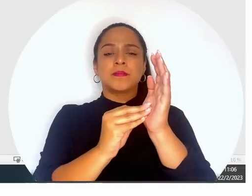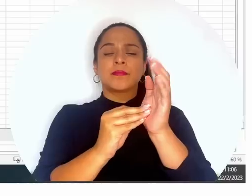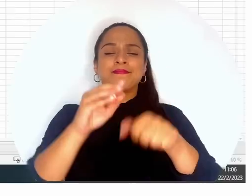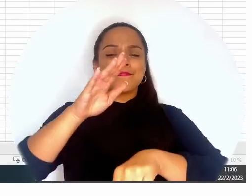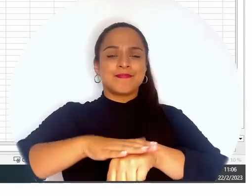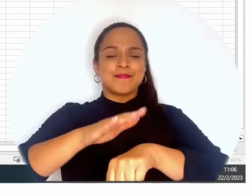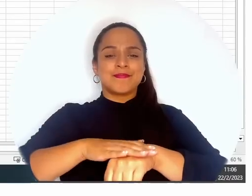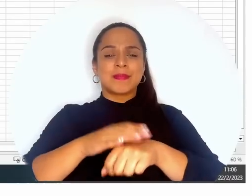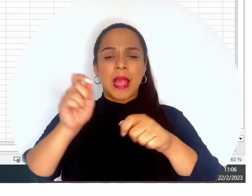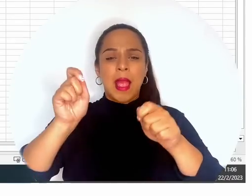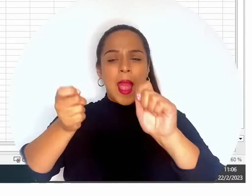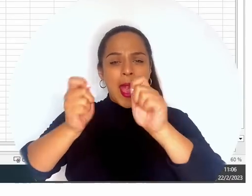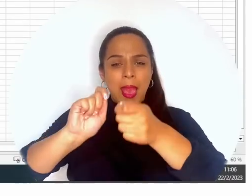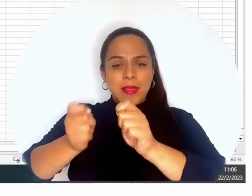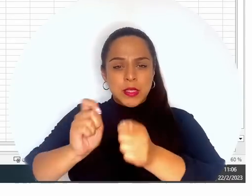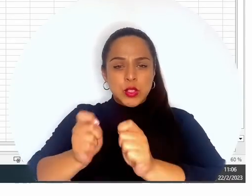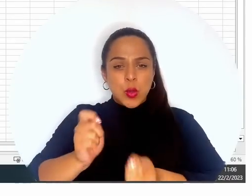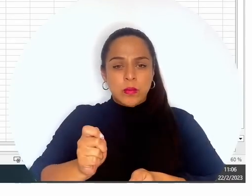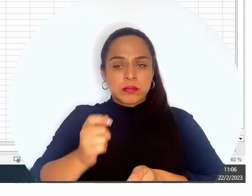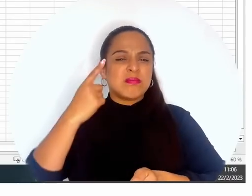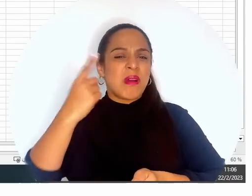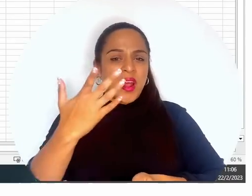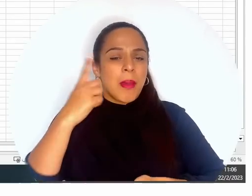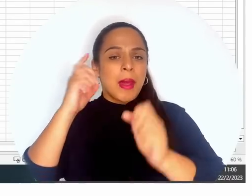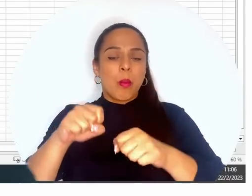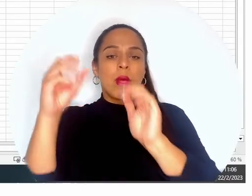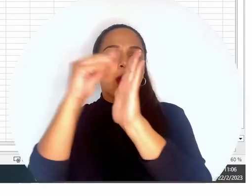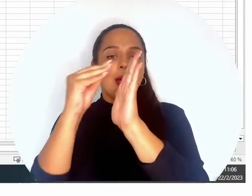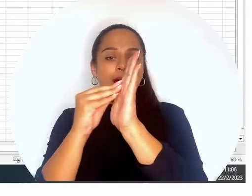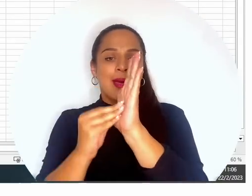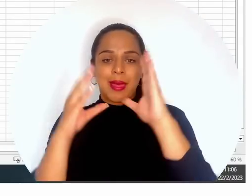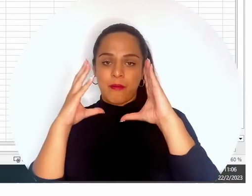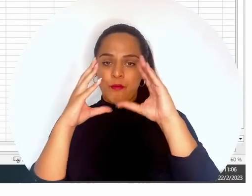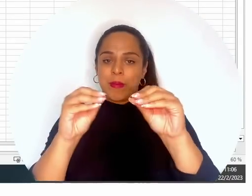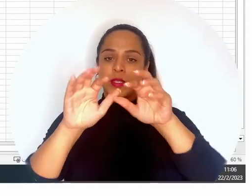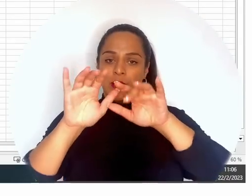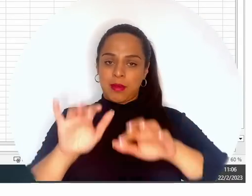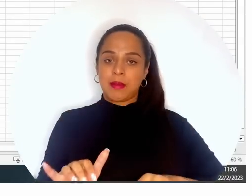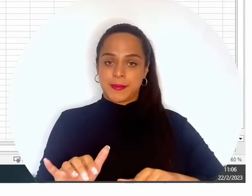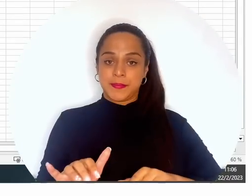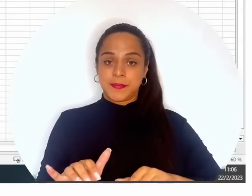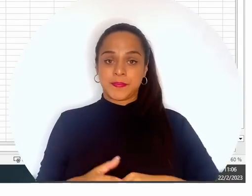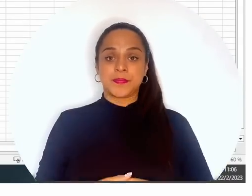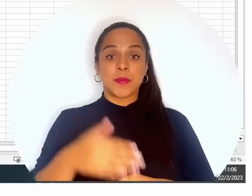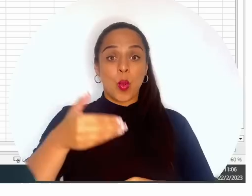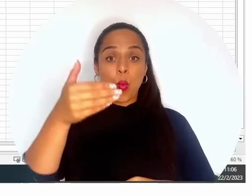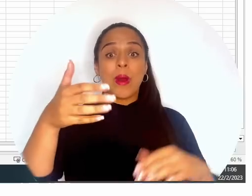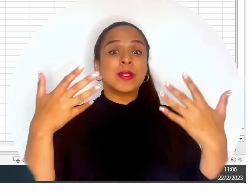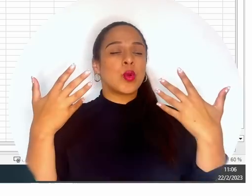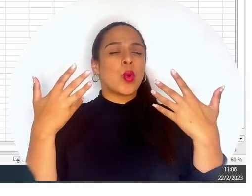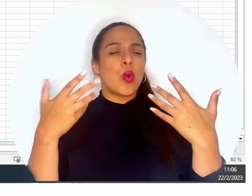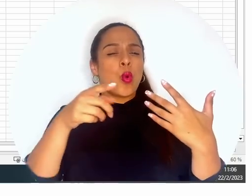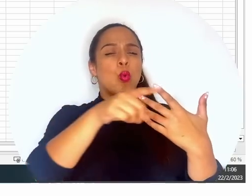importante habilitar edición? Para poder llenar nuestros datos. Importante indicar, cuando tenemos varios